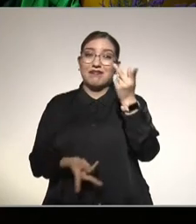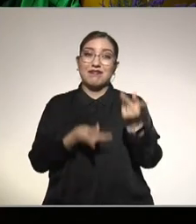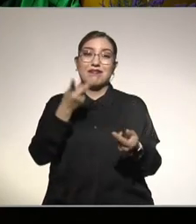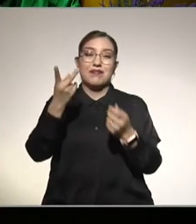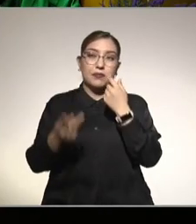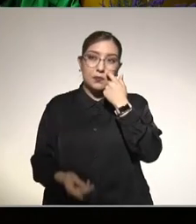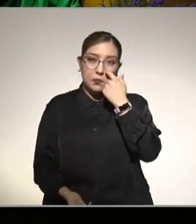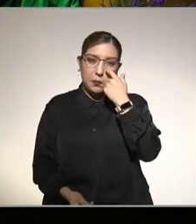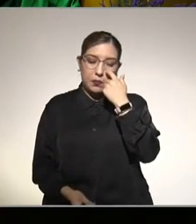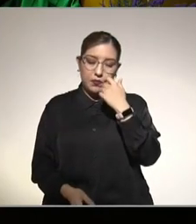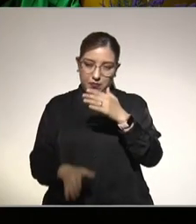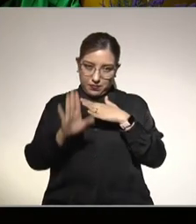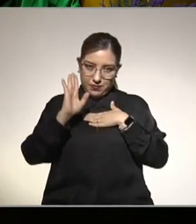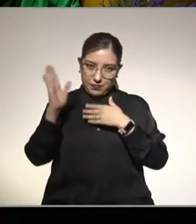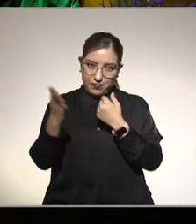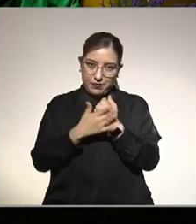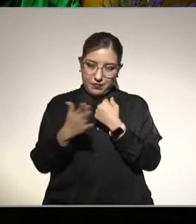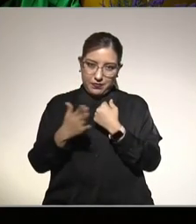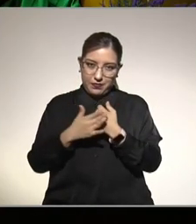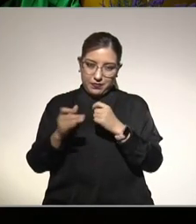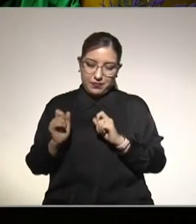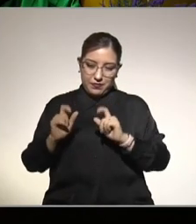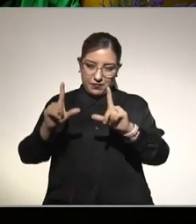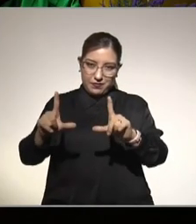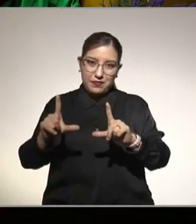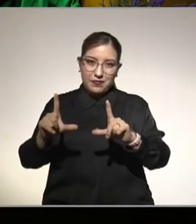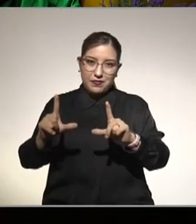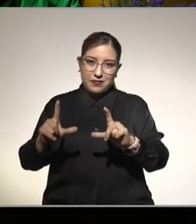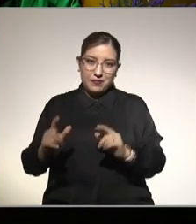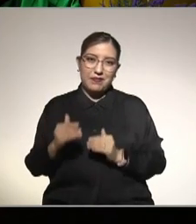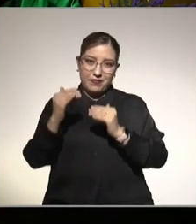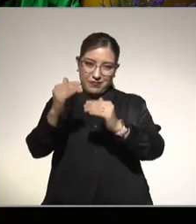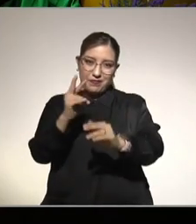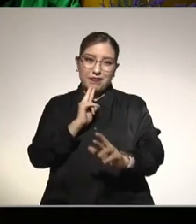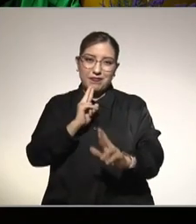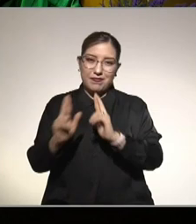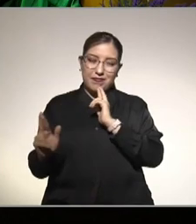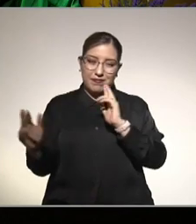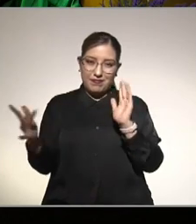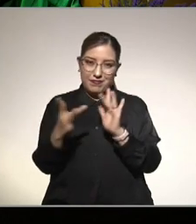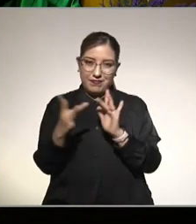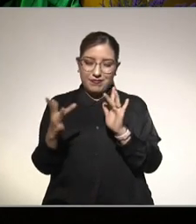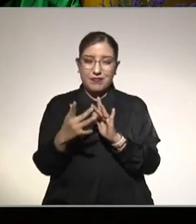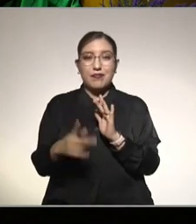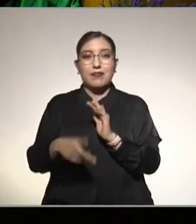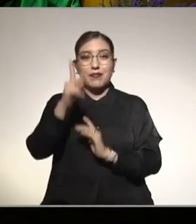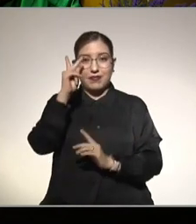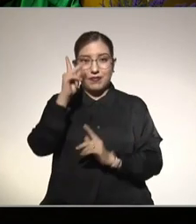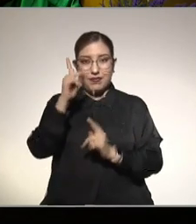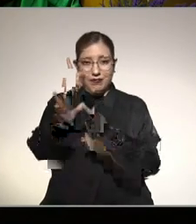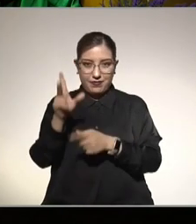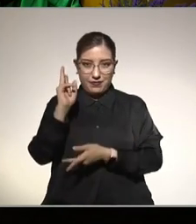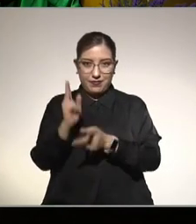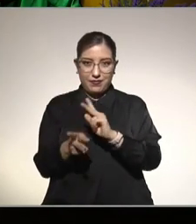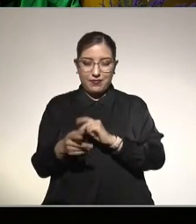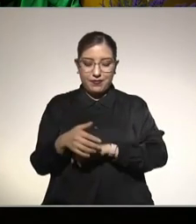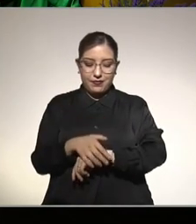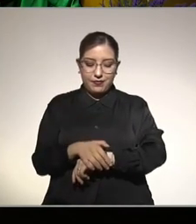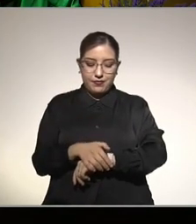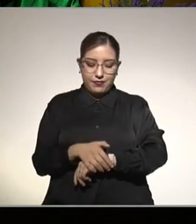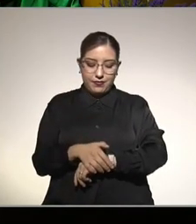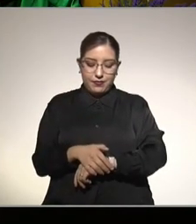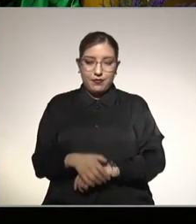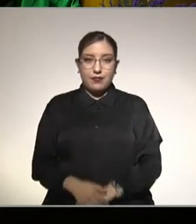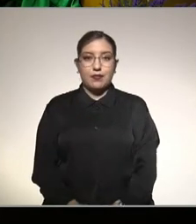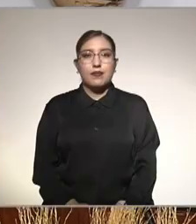prometo que en el próximo bloque los voy a presionar para que salgan todas las preguntas que nos han llamado pero nosotros seguimos hablando doctores muchas preguntas y